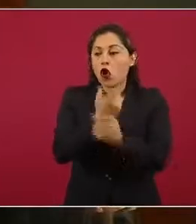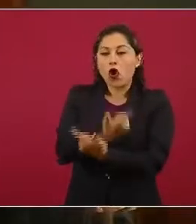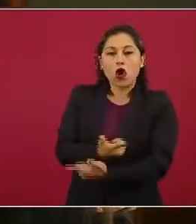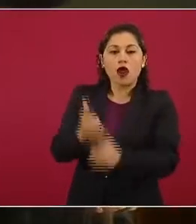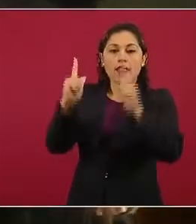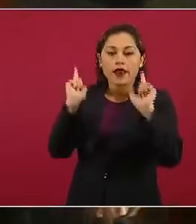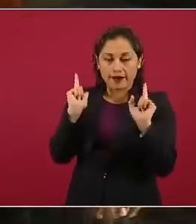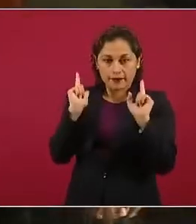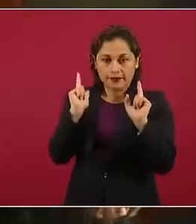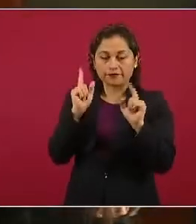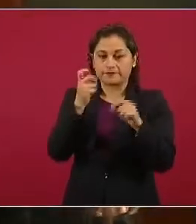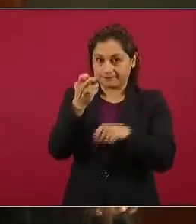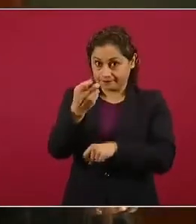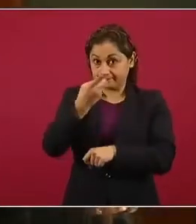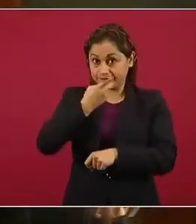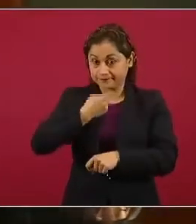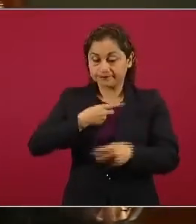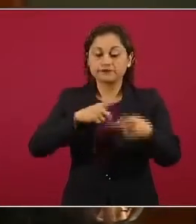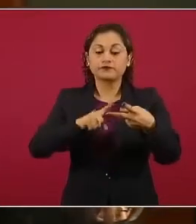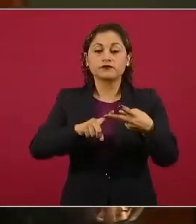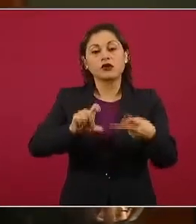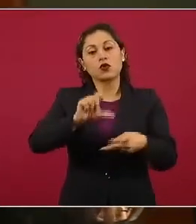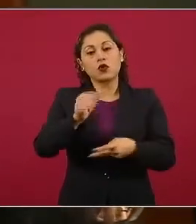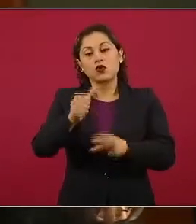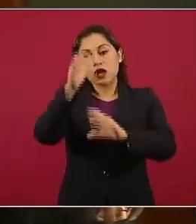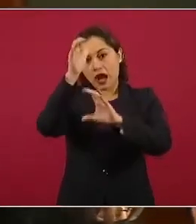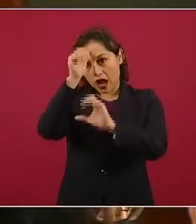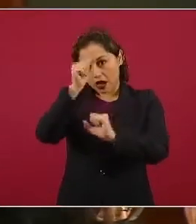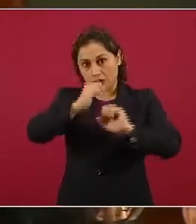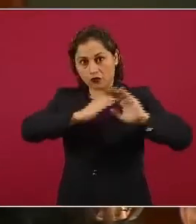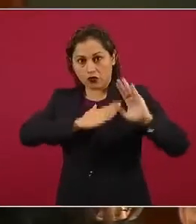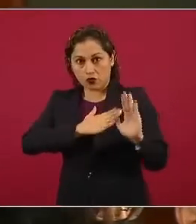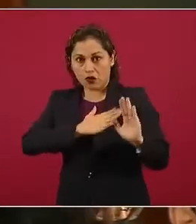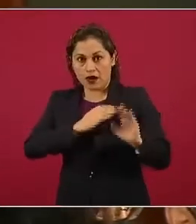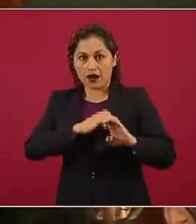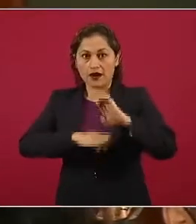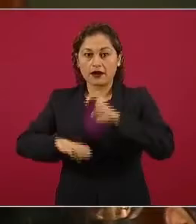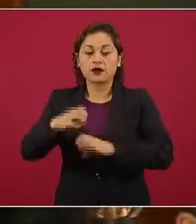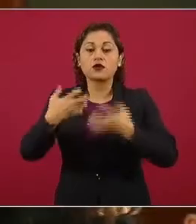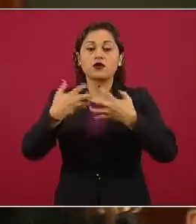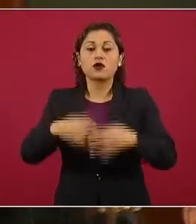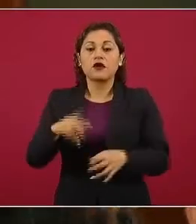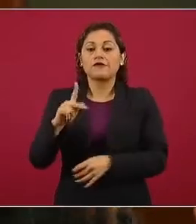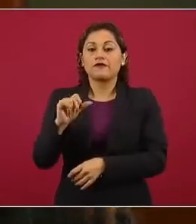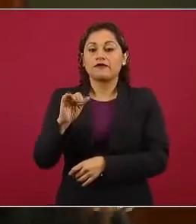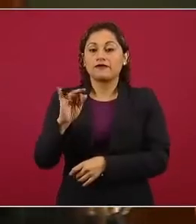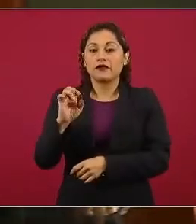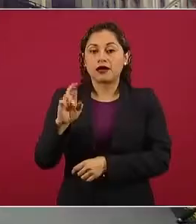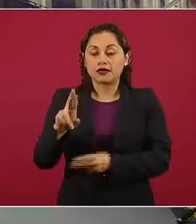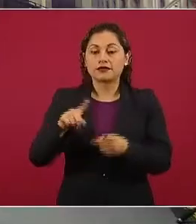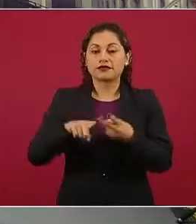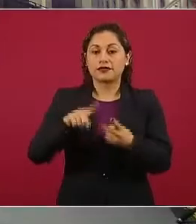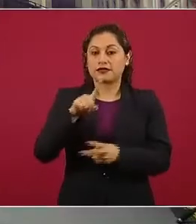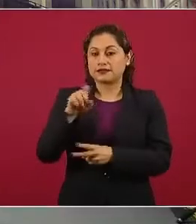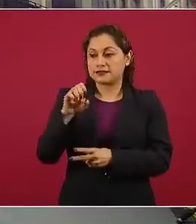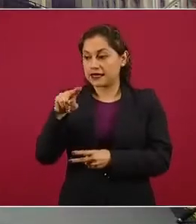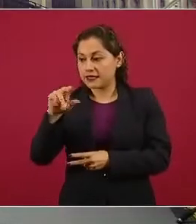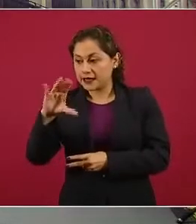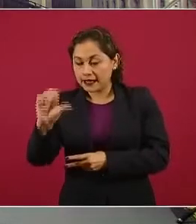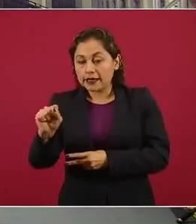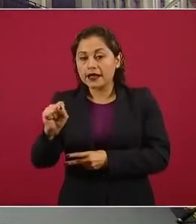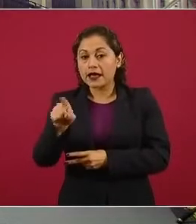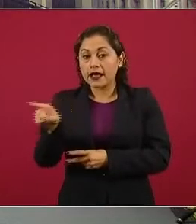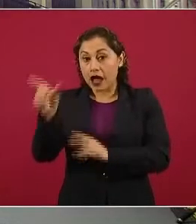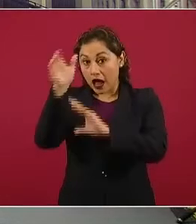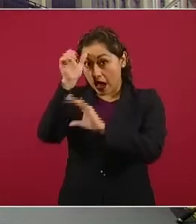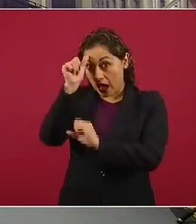¿cuál es el compromiso de Pfizer y la otra AstraZeneca, la otra farmacéutica, con el gobierno federal